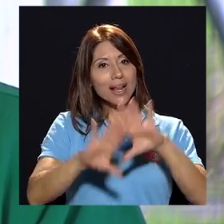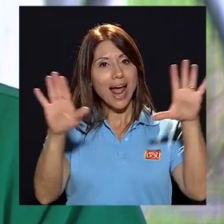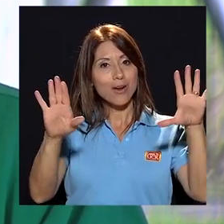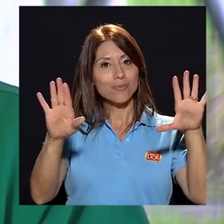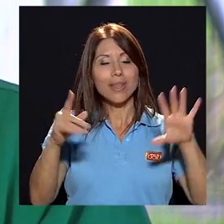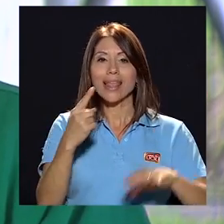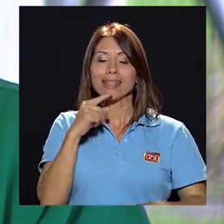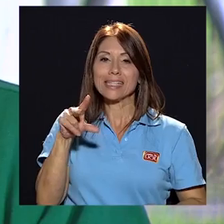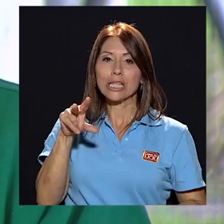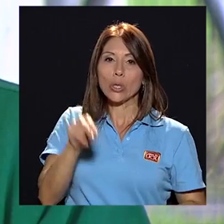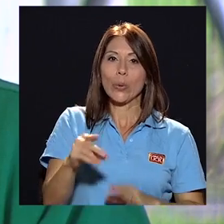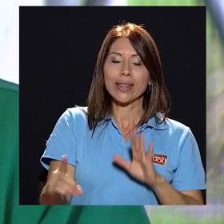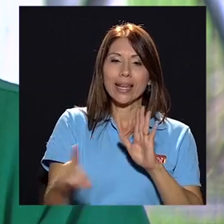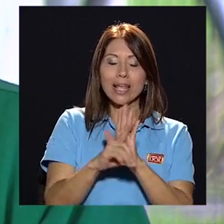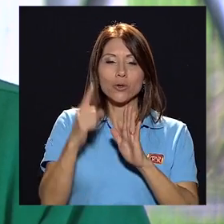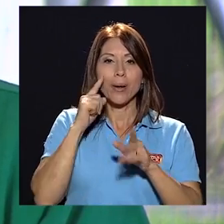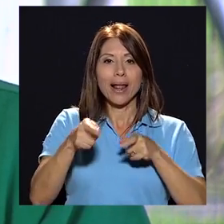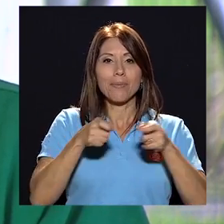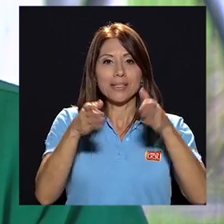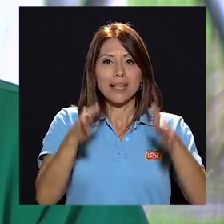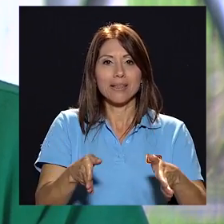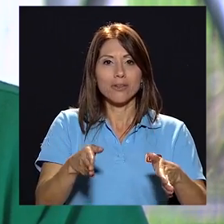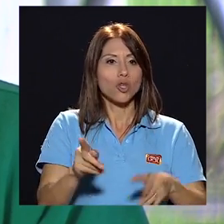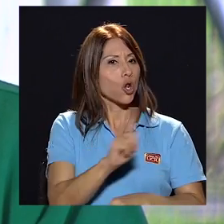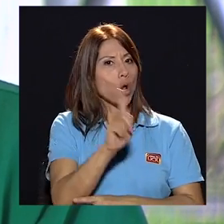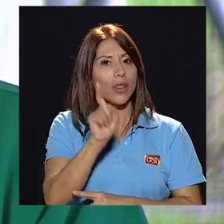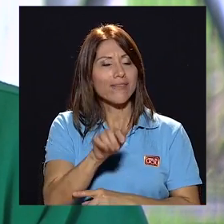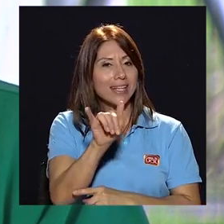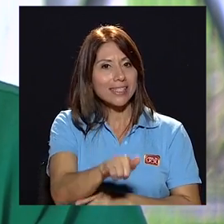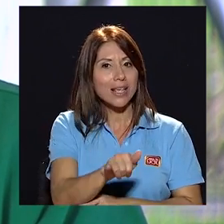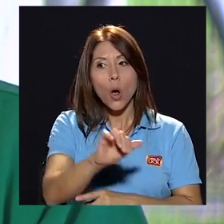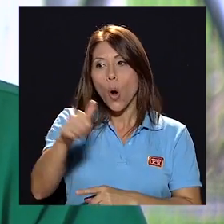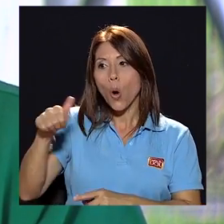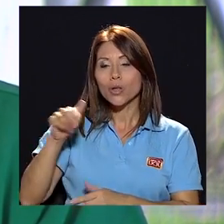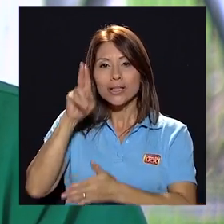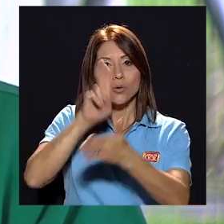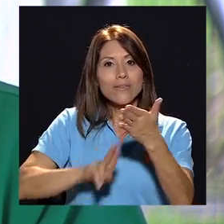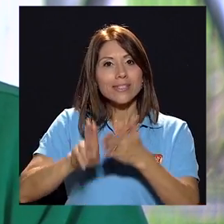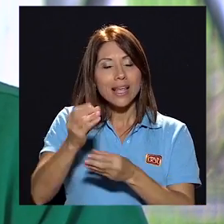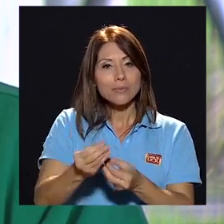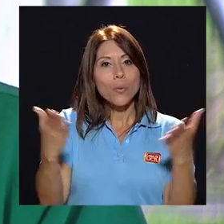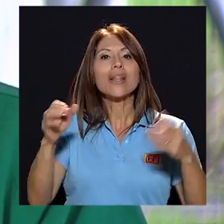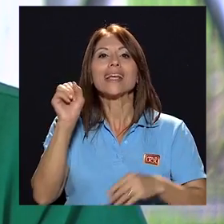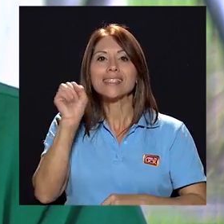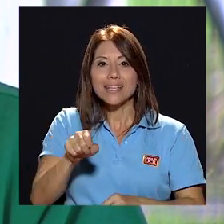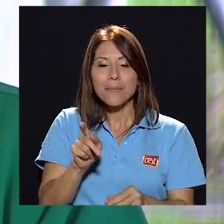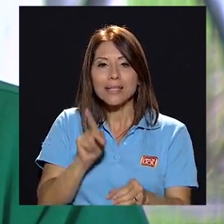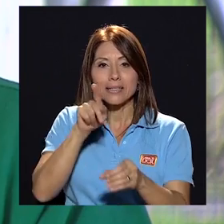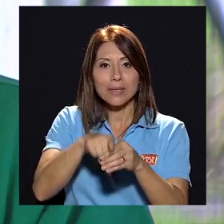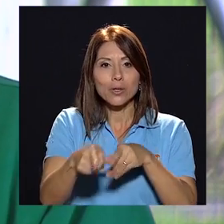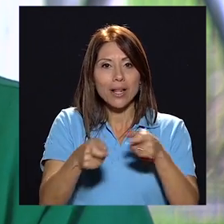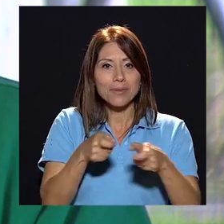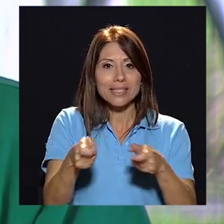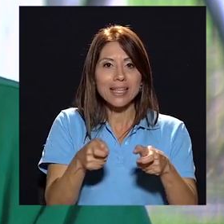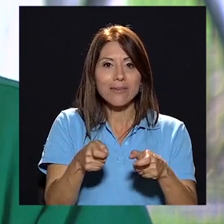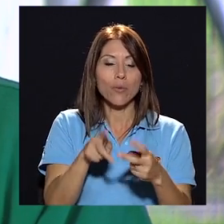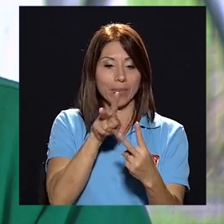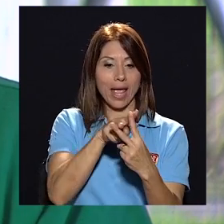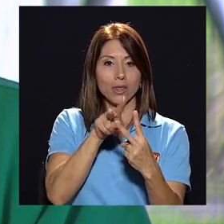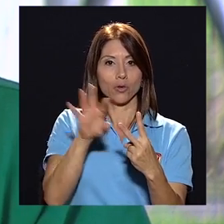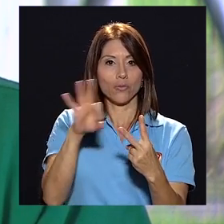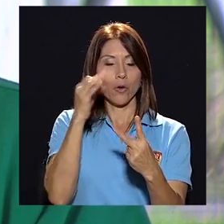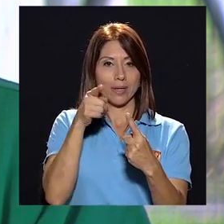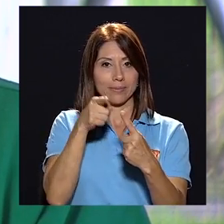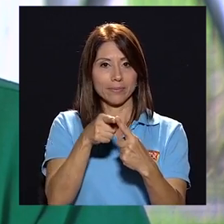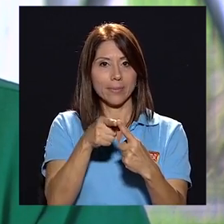administrativos algo que realmente no debe ser cuando las demás universidades públicas de este país sí permiten la participación del sector administrativo aquí hay dos caminos